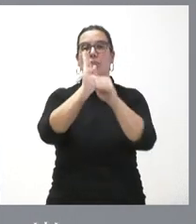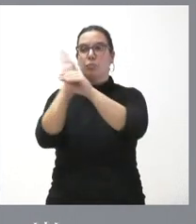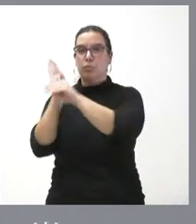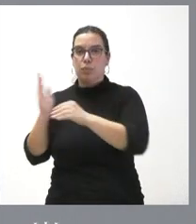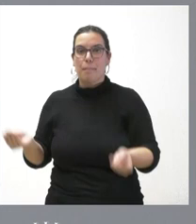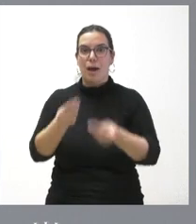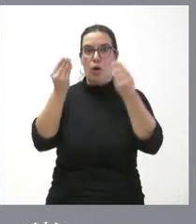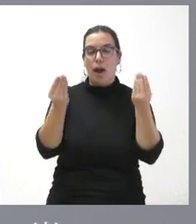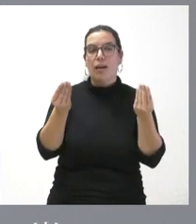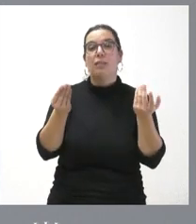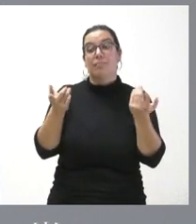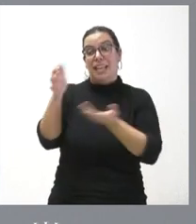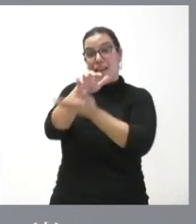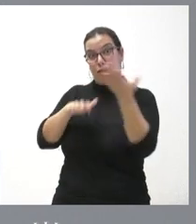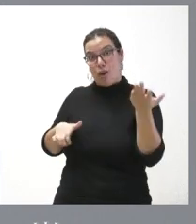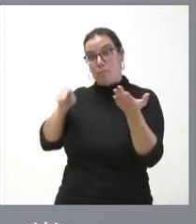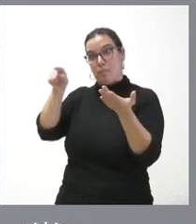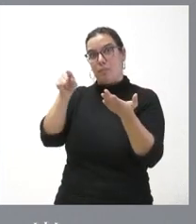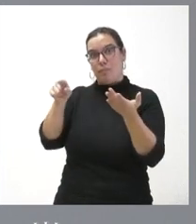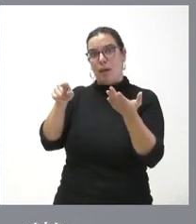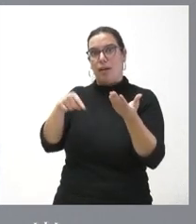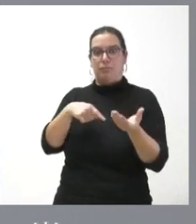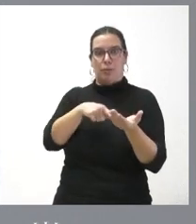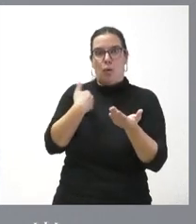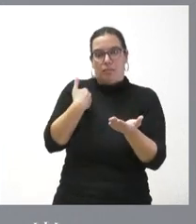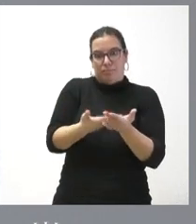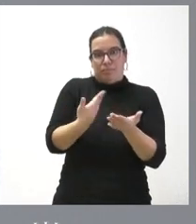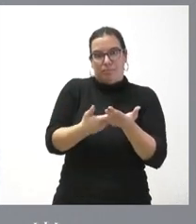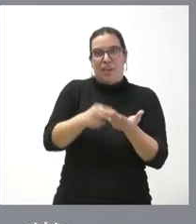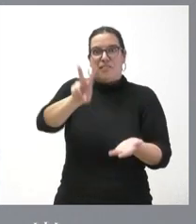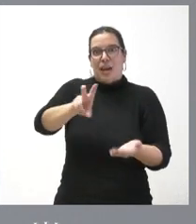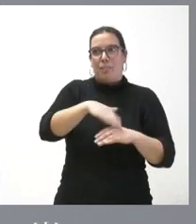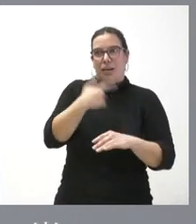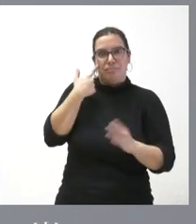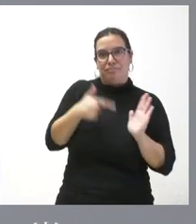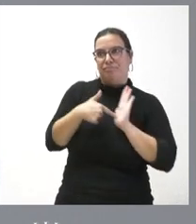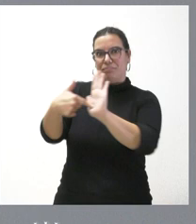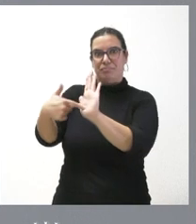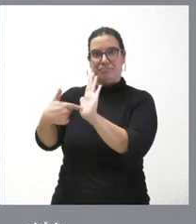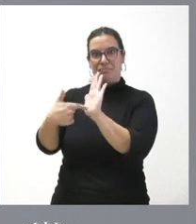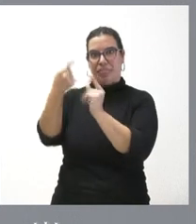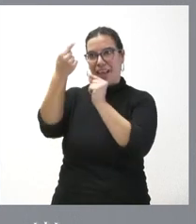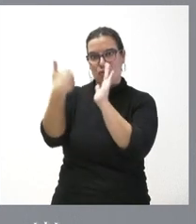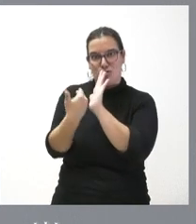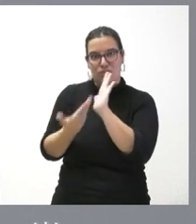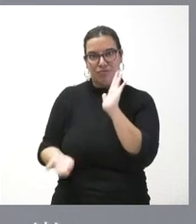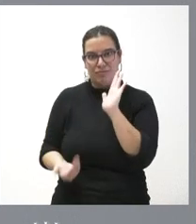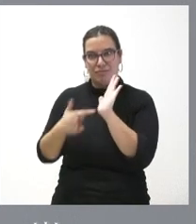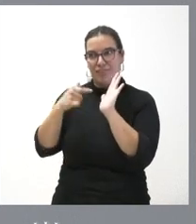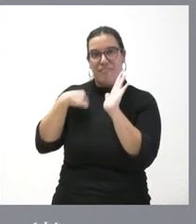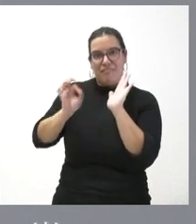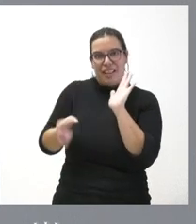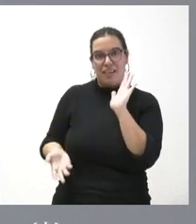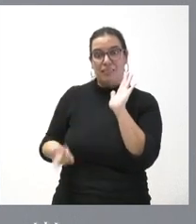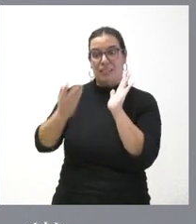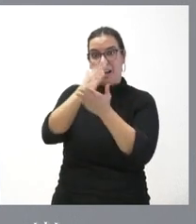este informe del Consejo de Cuentas va a ser muy útil para poder demostrar con cifras con números con datos que Castilla